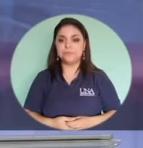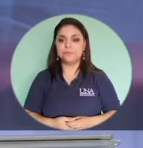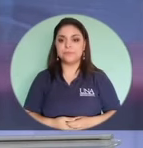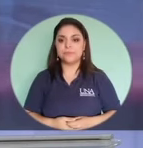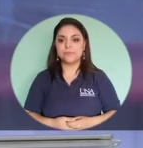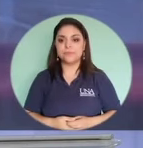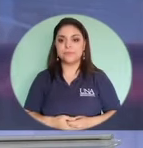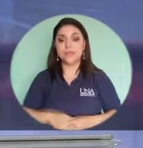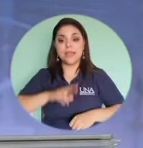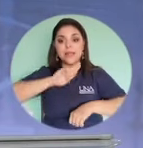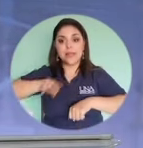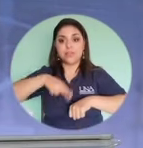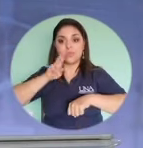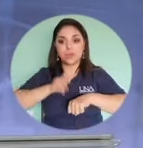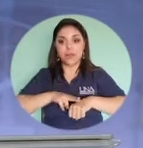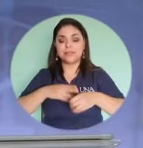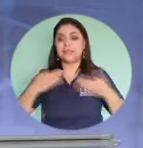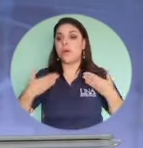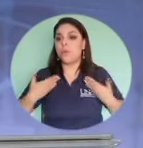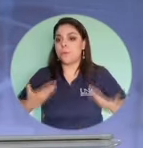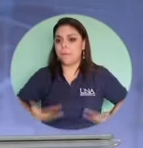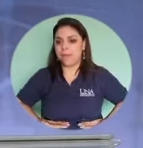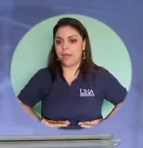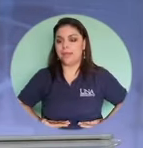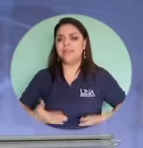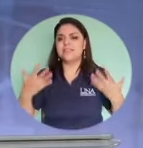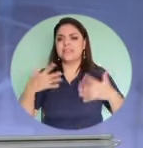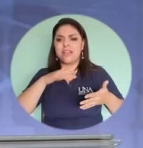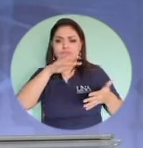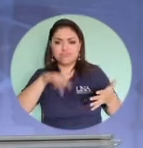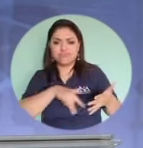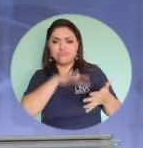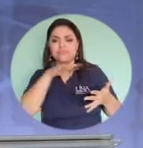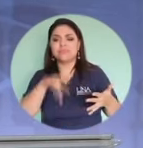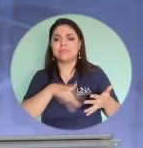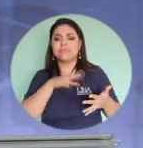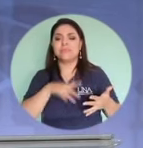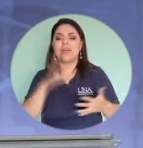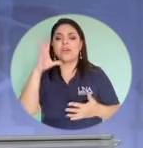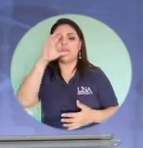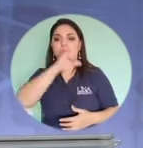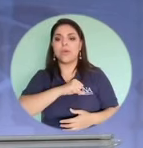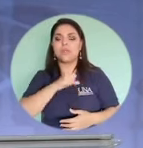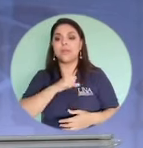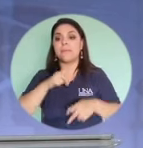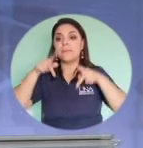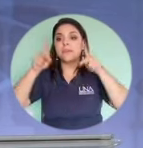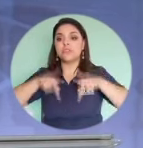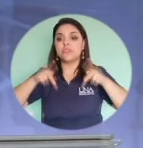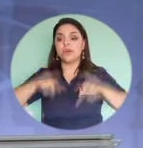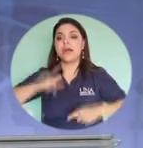por naturaleza humana varios estudios han demostrado que la gente tiende a usar como claves